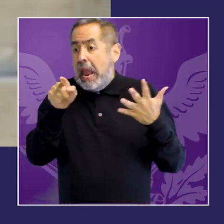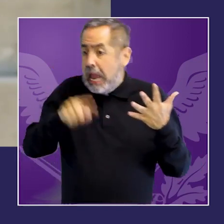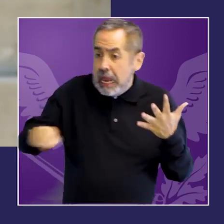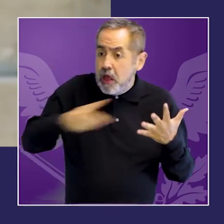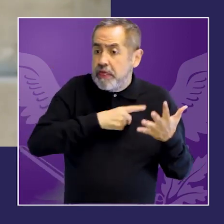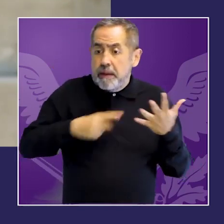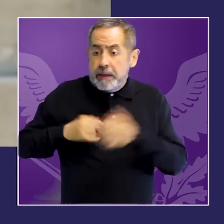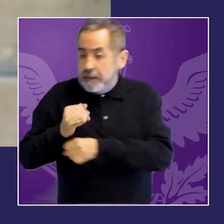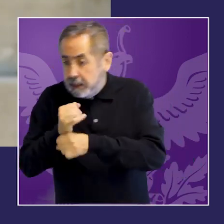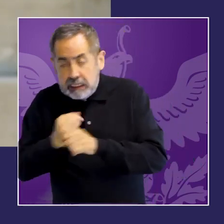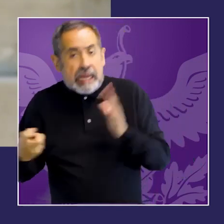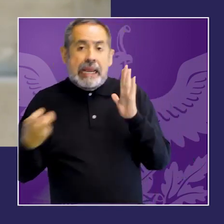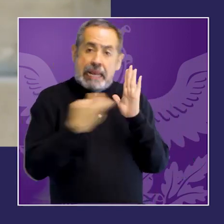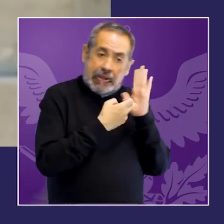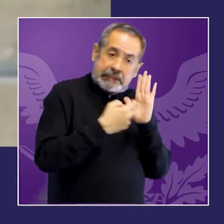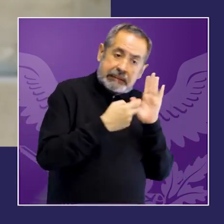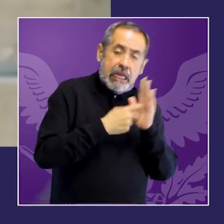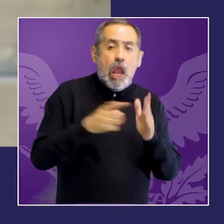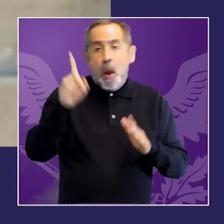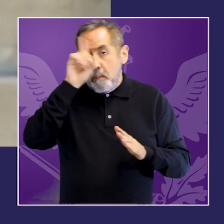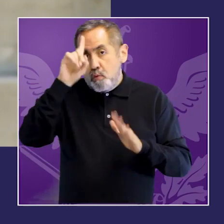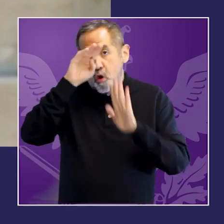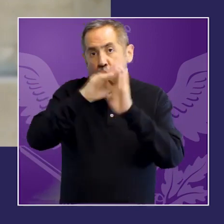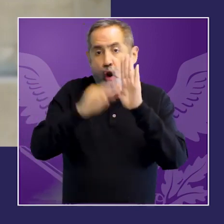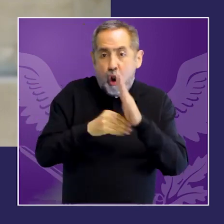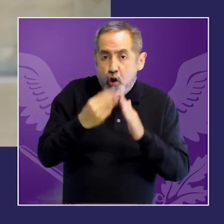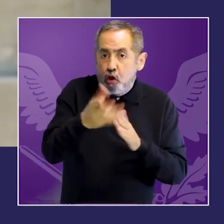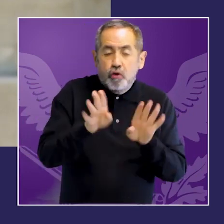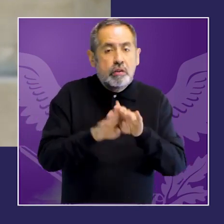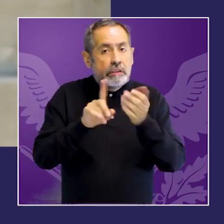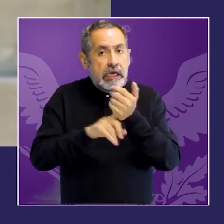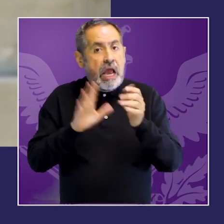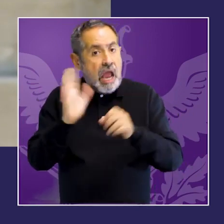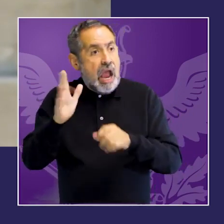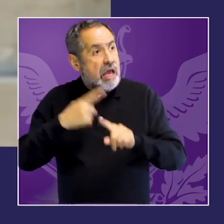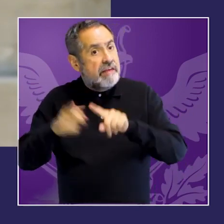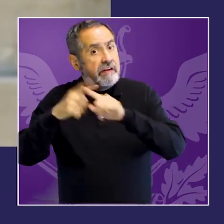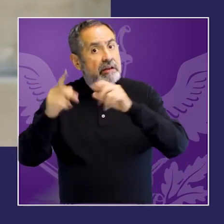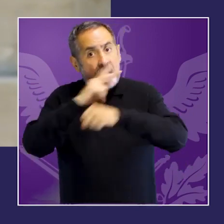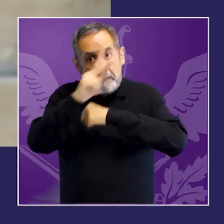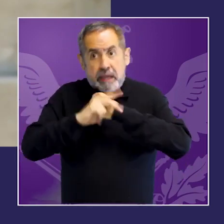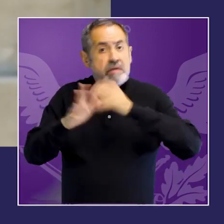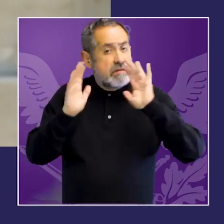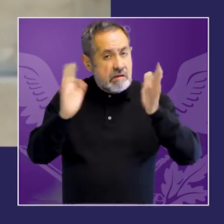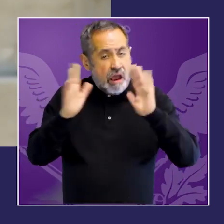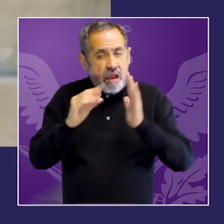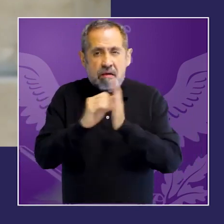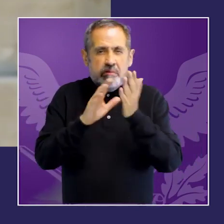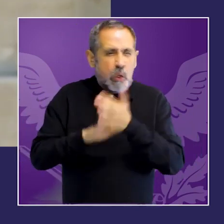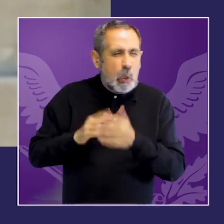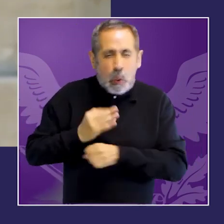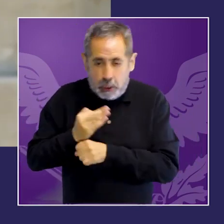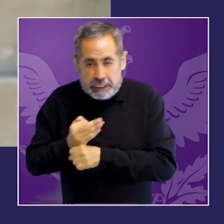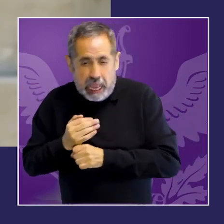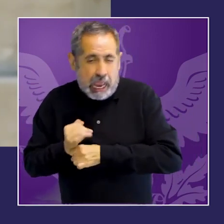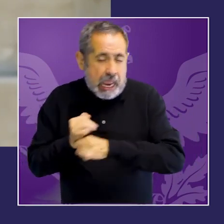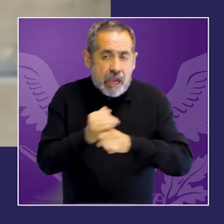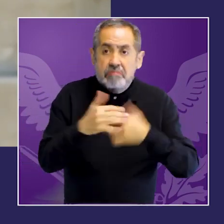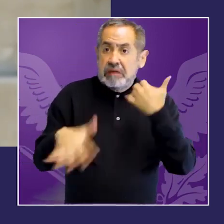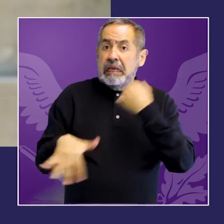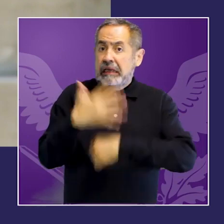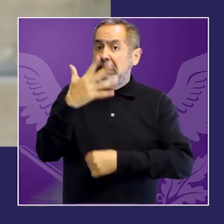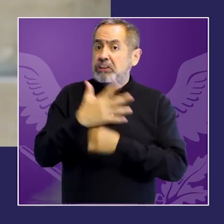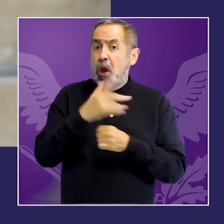mencionaba creo la magistrada de México con demasiados muchos en un solo país ese fraccionamiento al